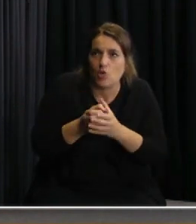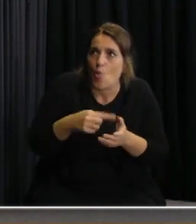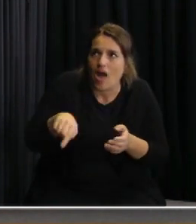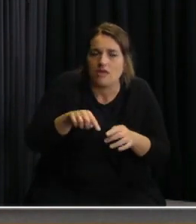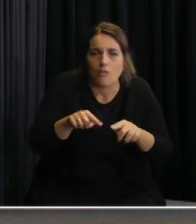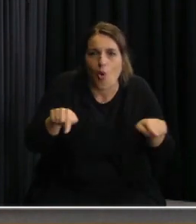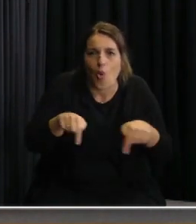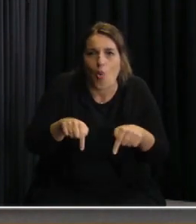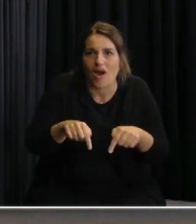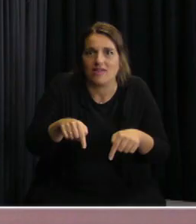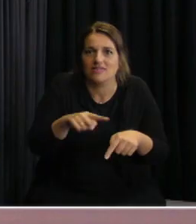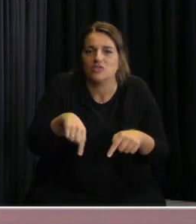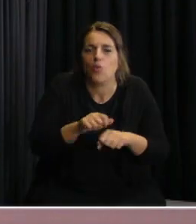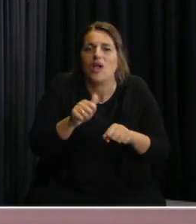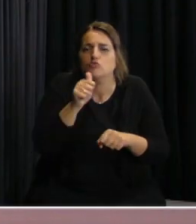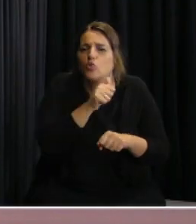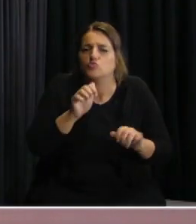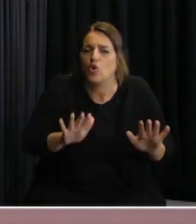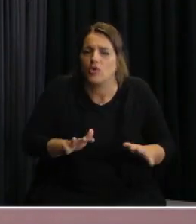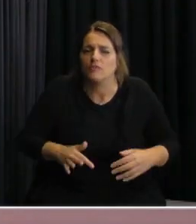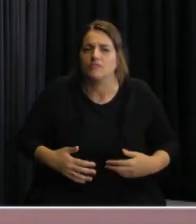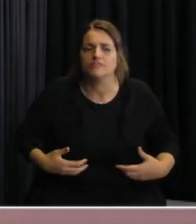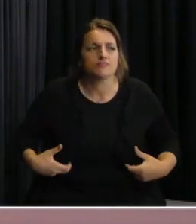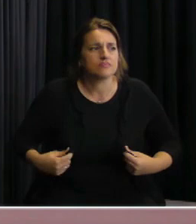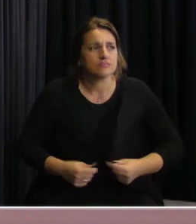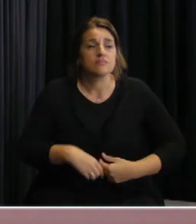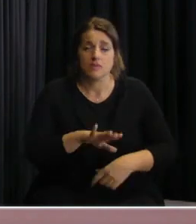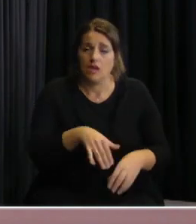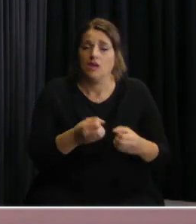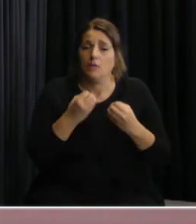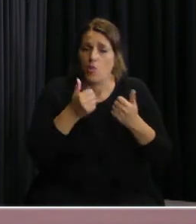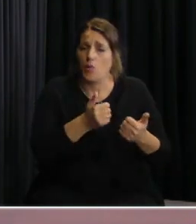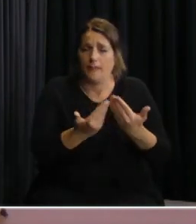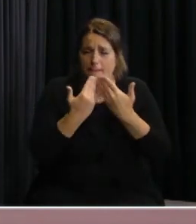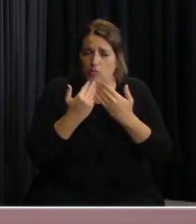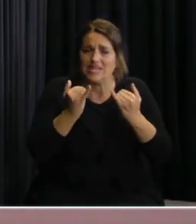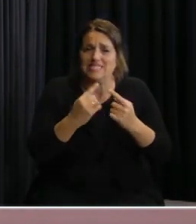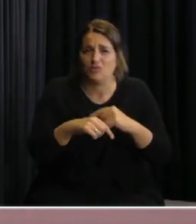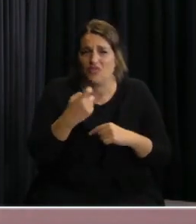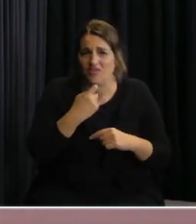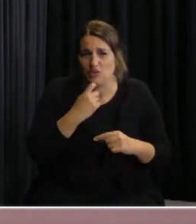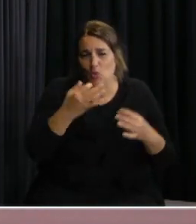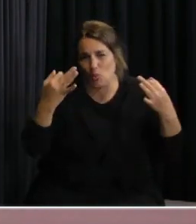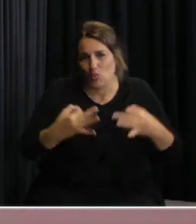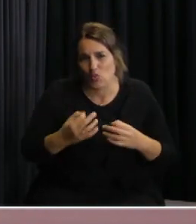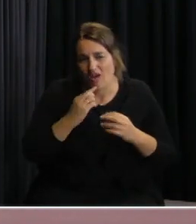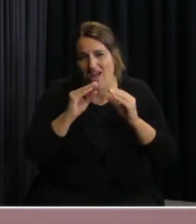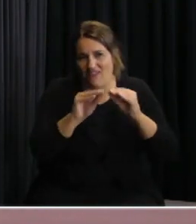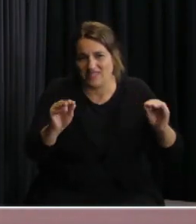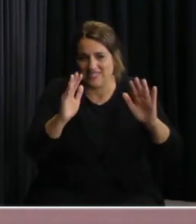salida les ofrecen a ellos? Muchas gracias. Está buena la pregunta porque omití en la reseña decirlo.